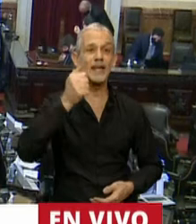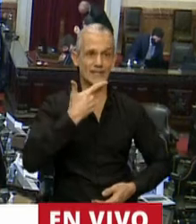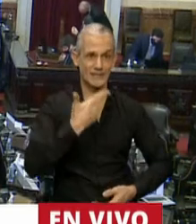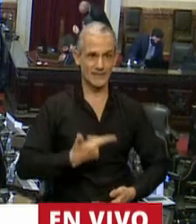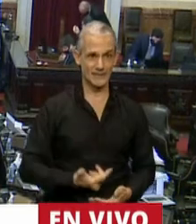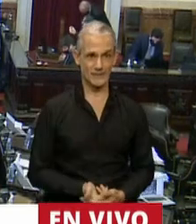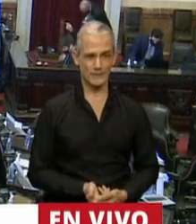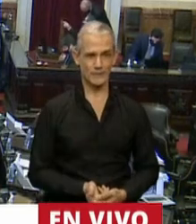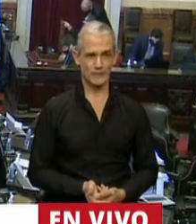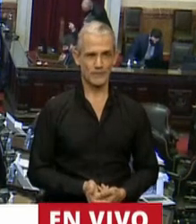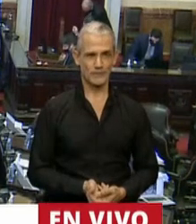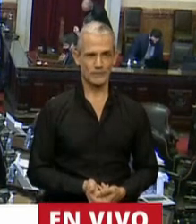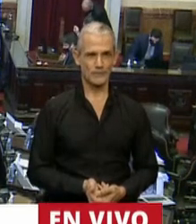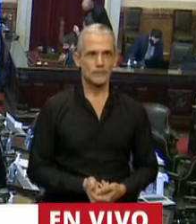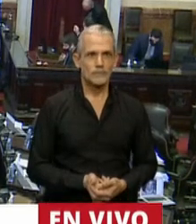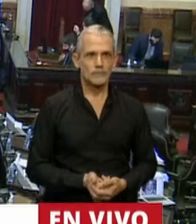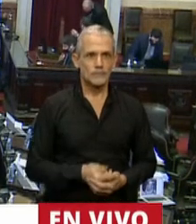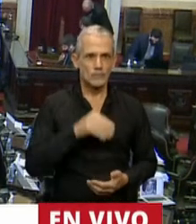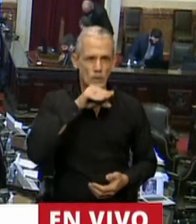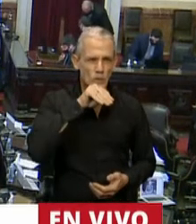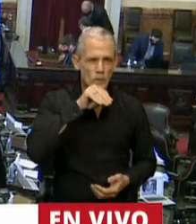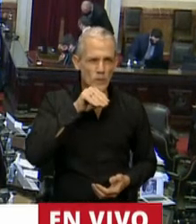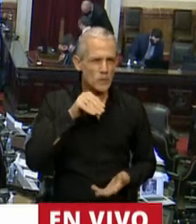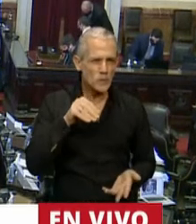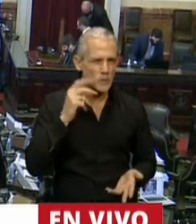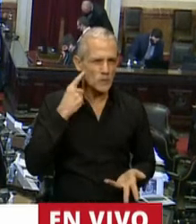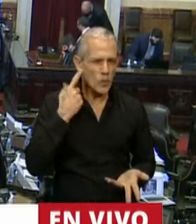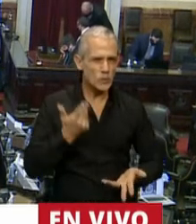Ahí está, Ketlas, ahí está. Está